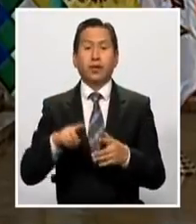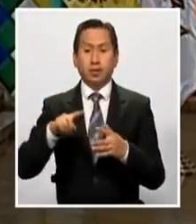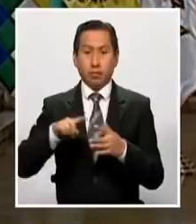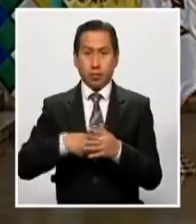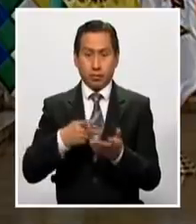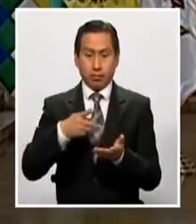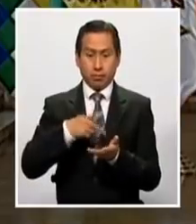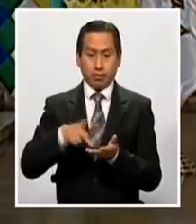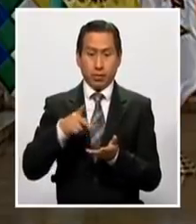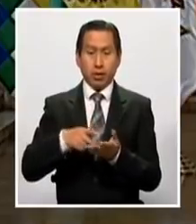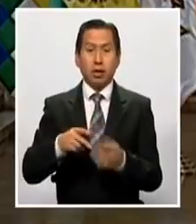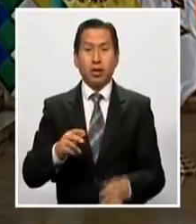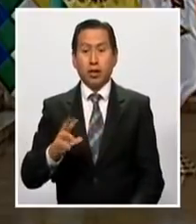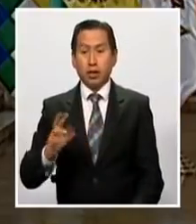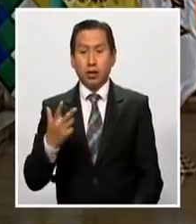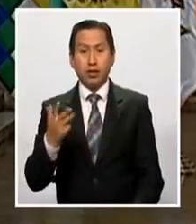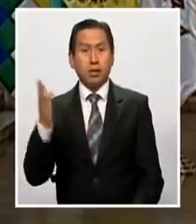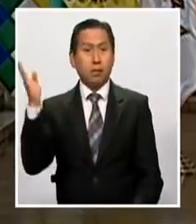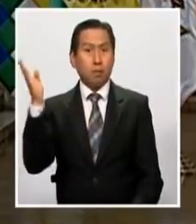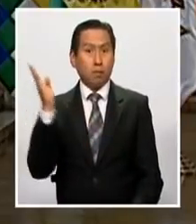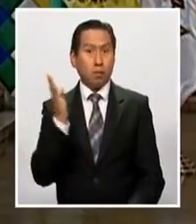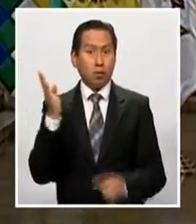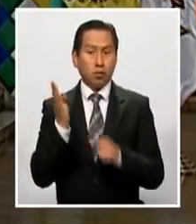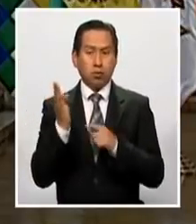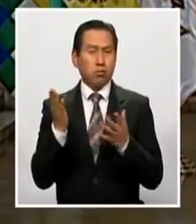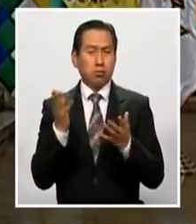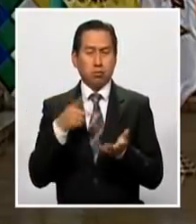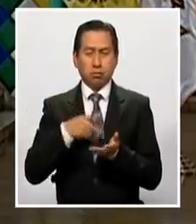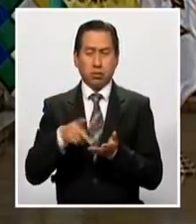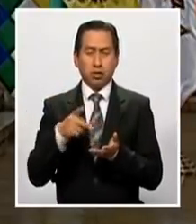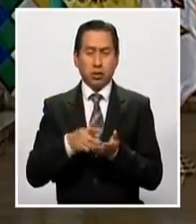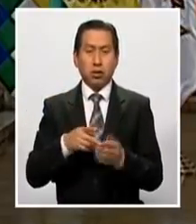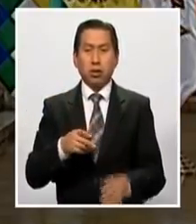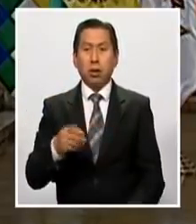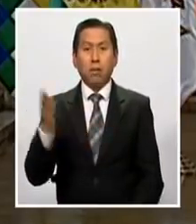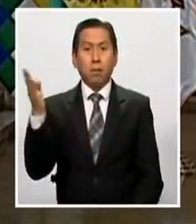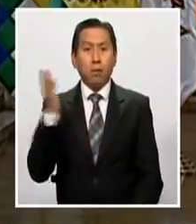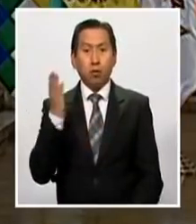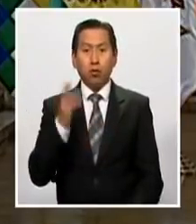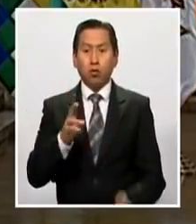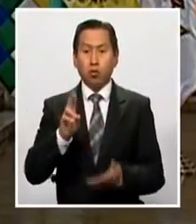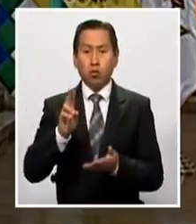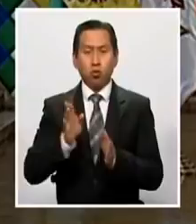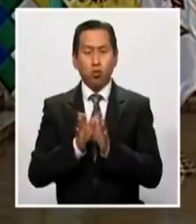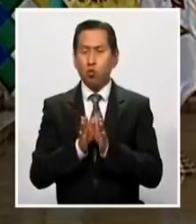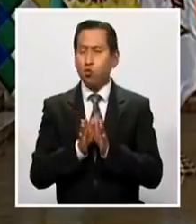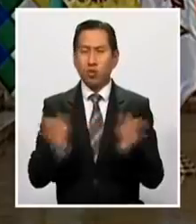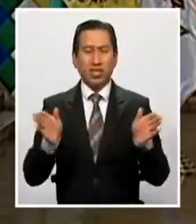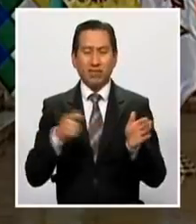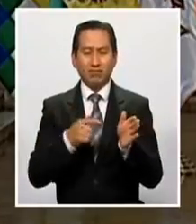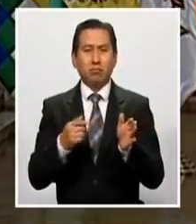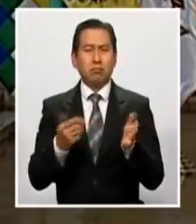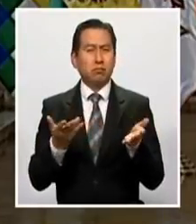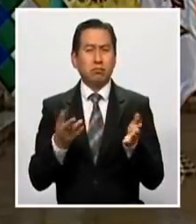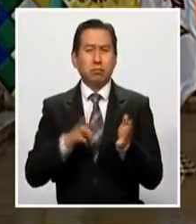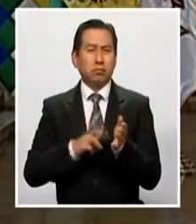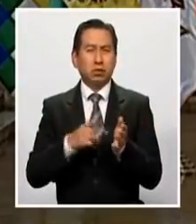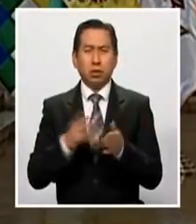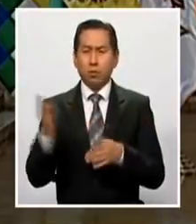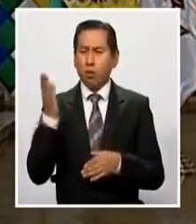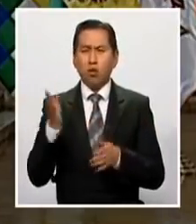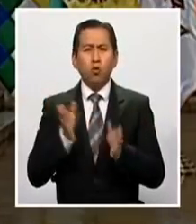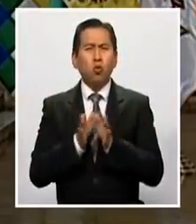a pagar el tercer bono. Vamos a pagar el bono universal. El bono universal